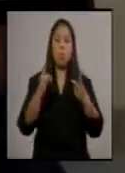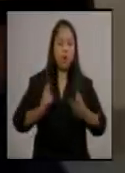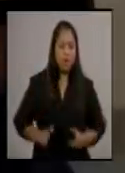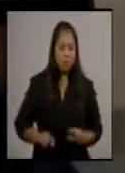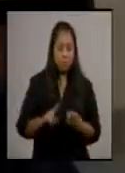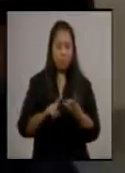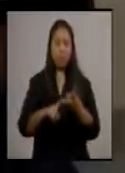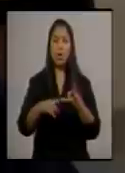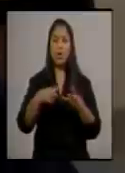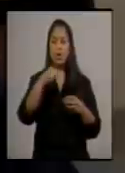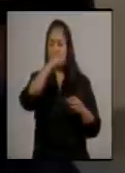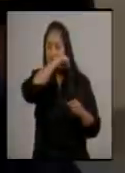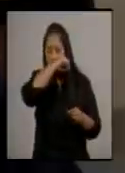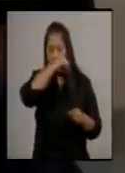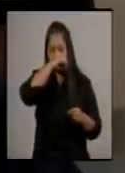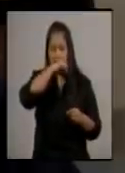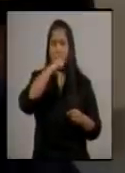tos,